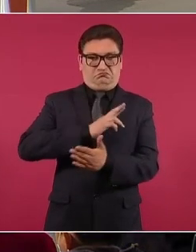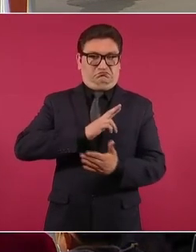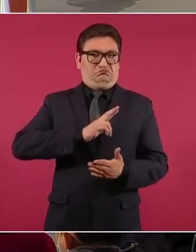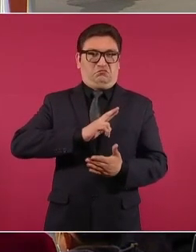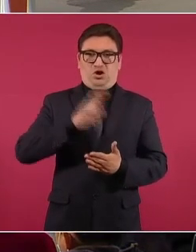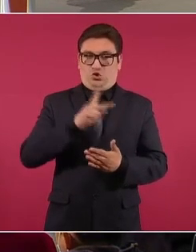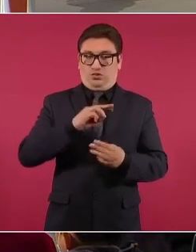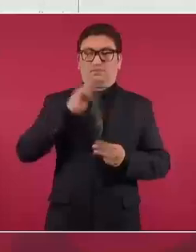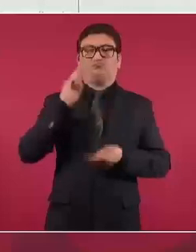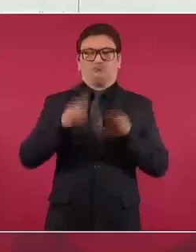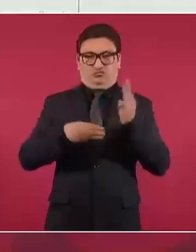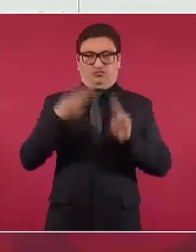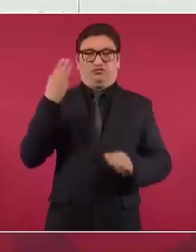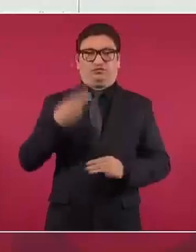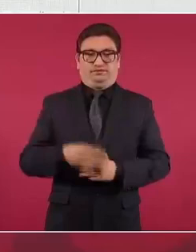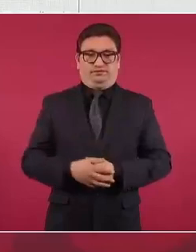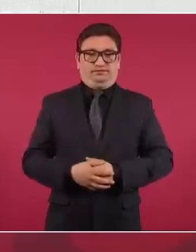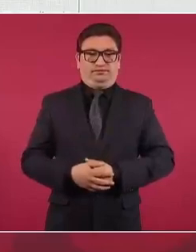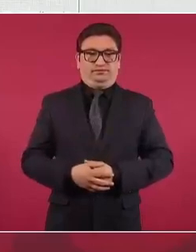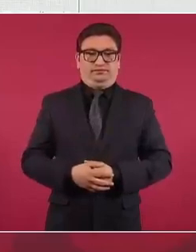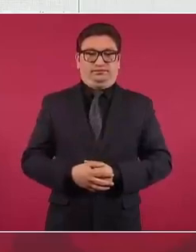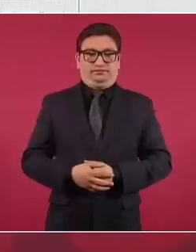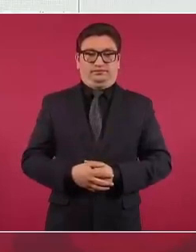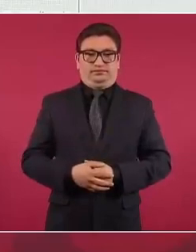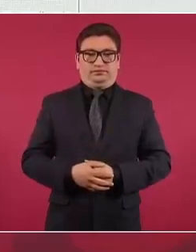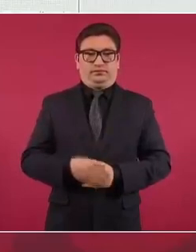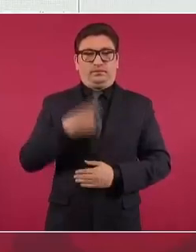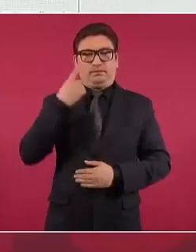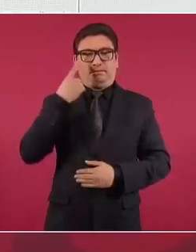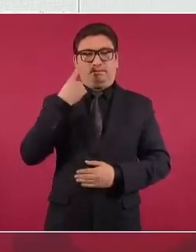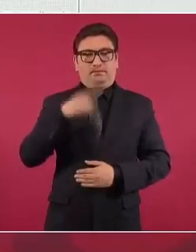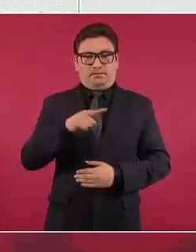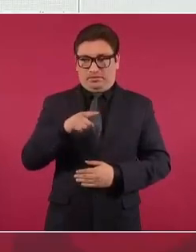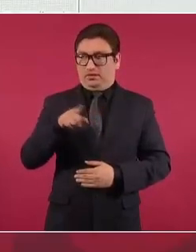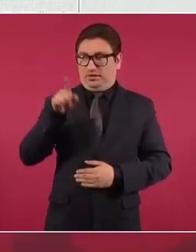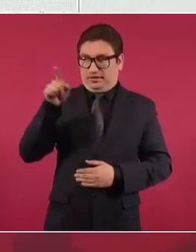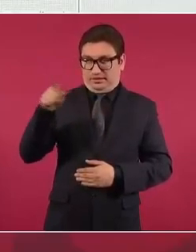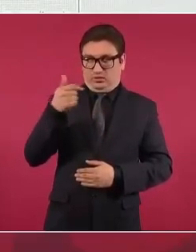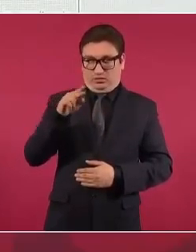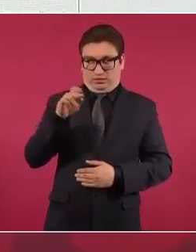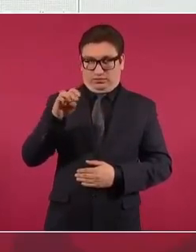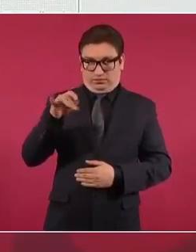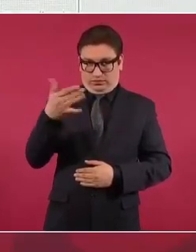mundo para el guacamayo ese que